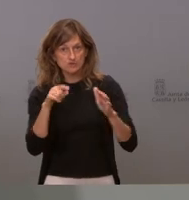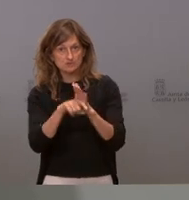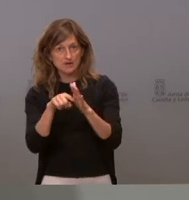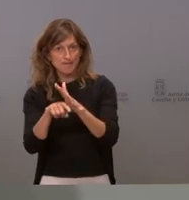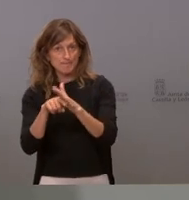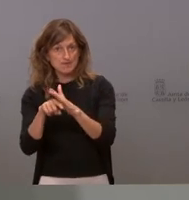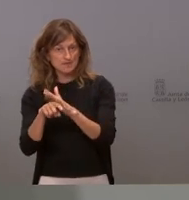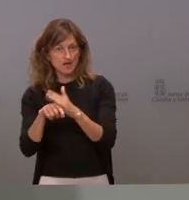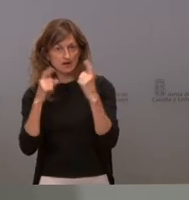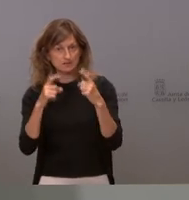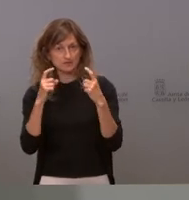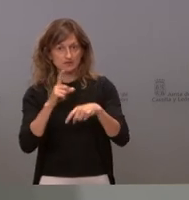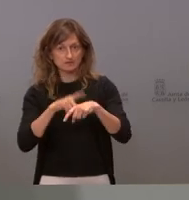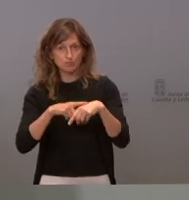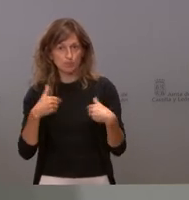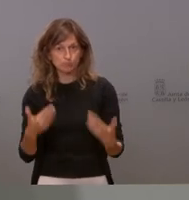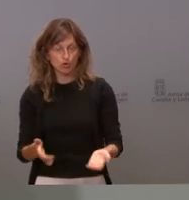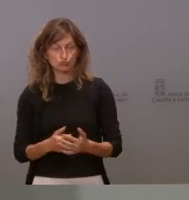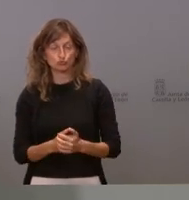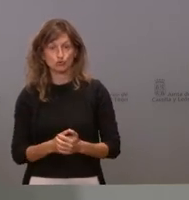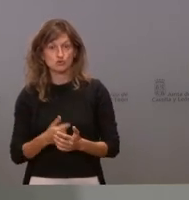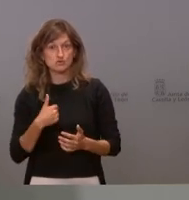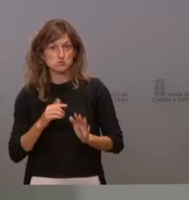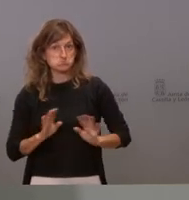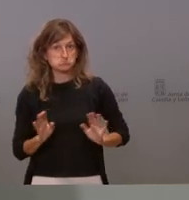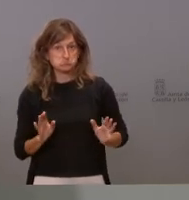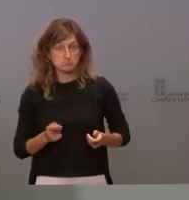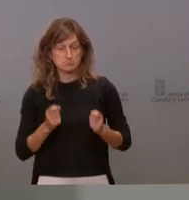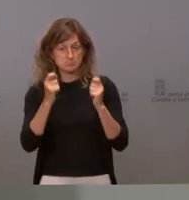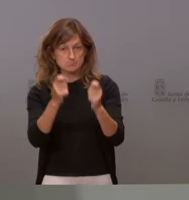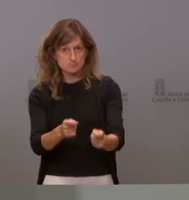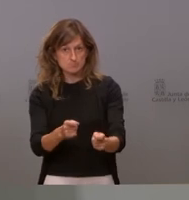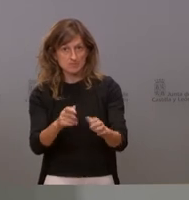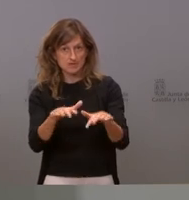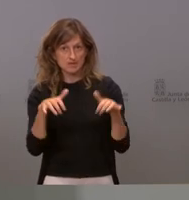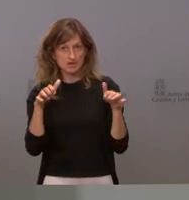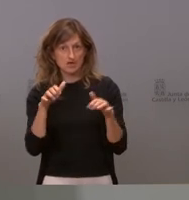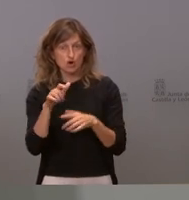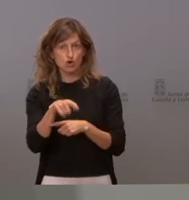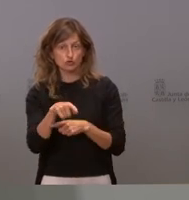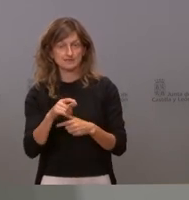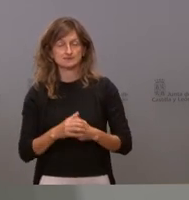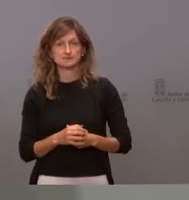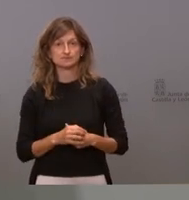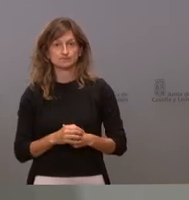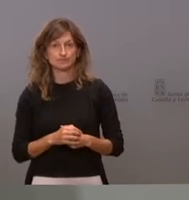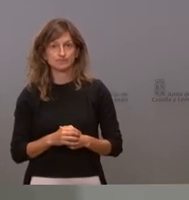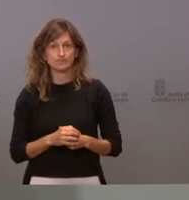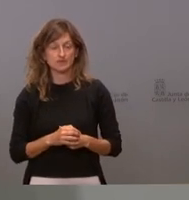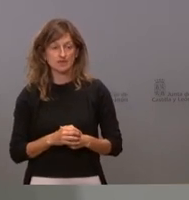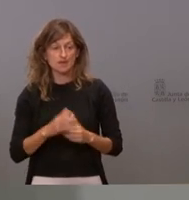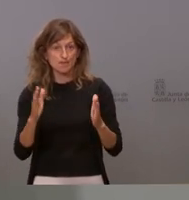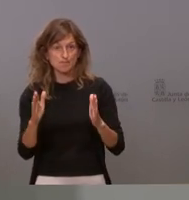a la mayor brevedad posible por tanto ya no está en nuestra mano está en las cortes esperamos que en este periodo de sesiones